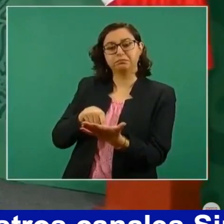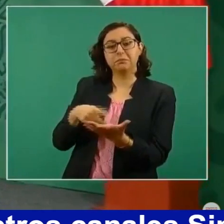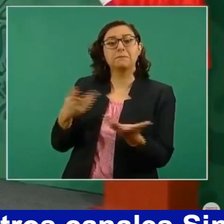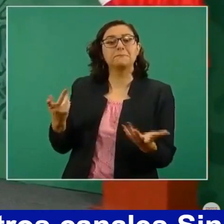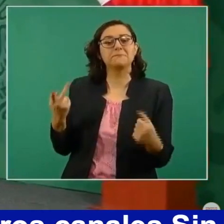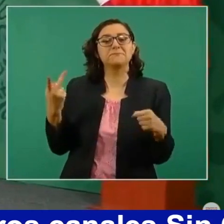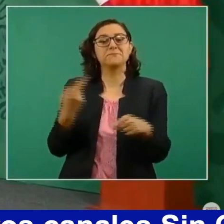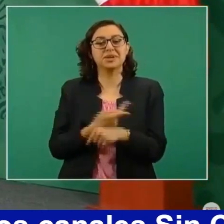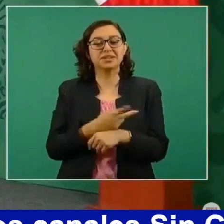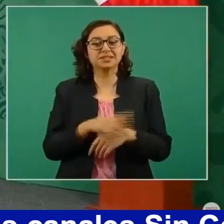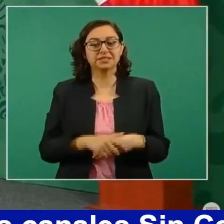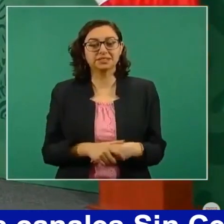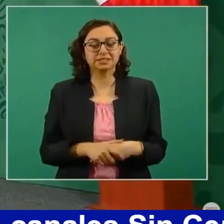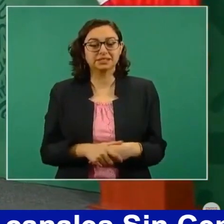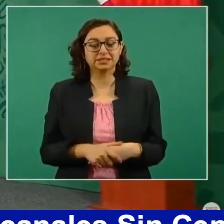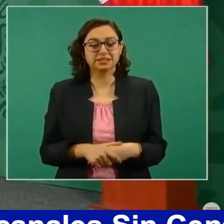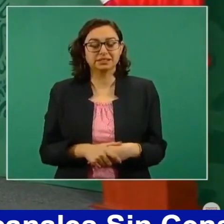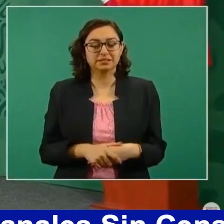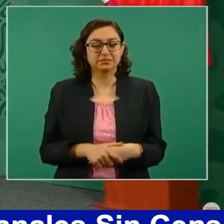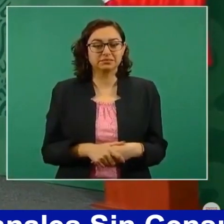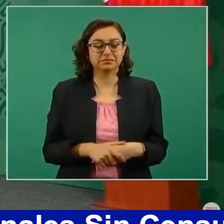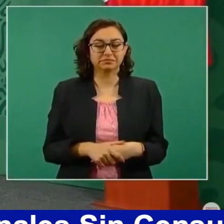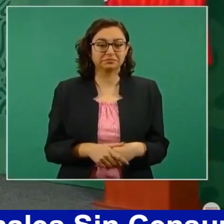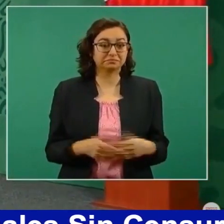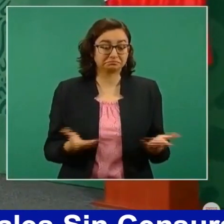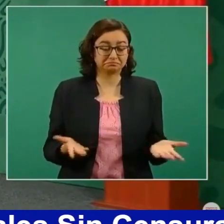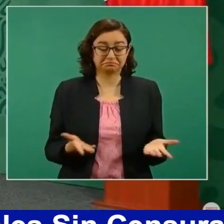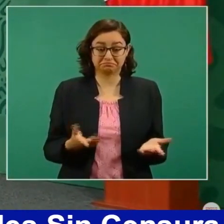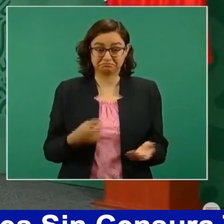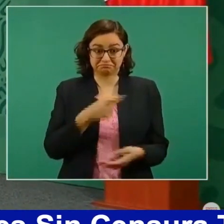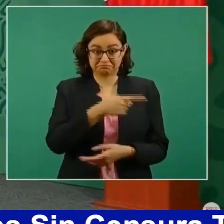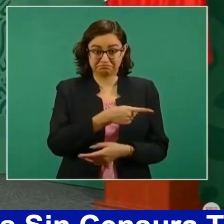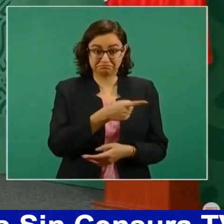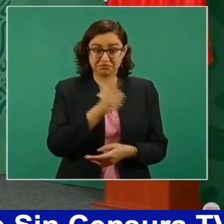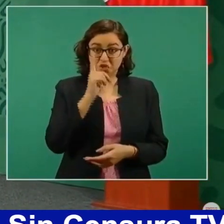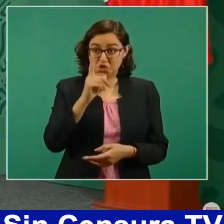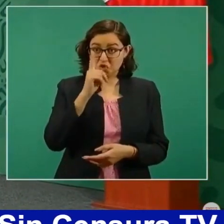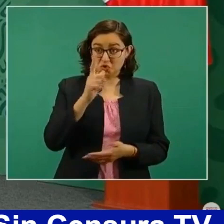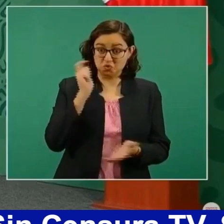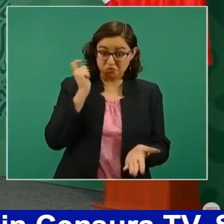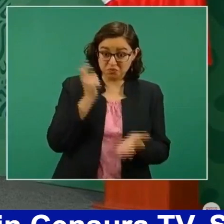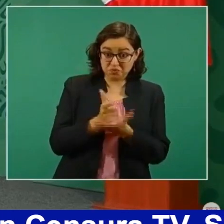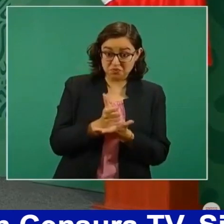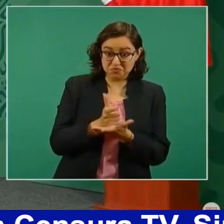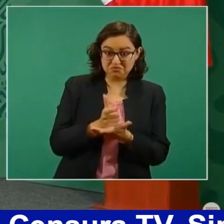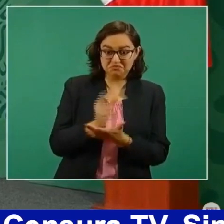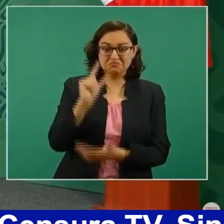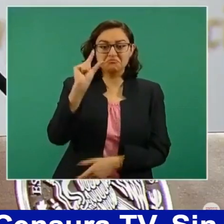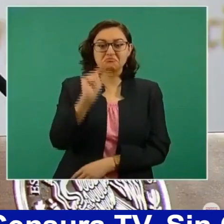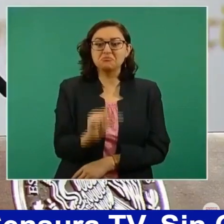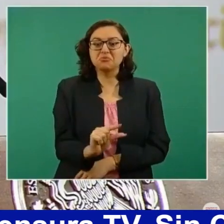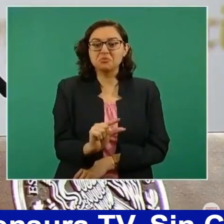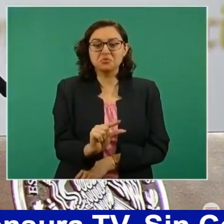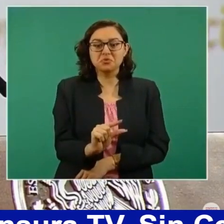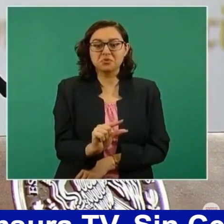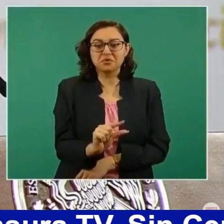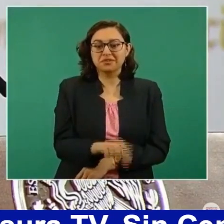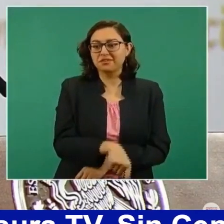llegaban a pagar o están todavía pagando menos que lo que